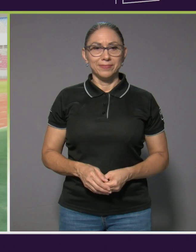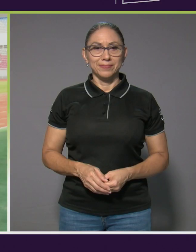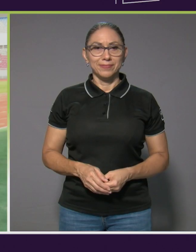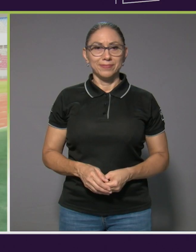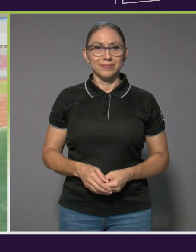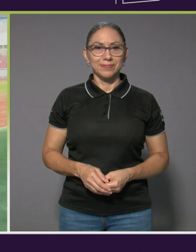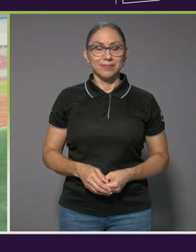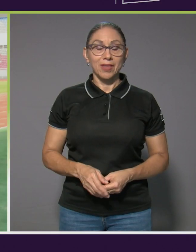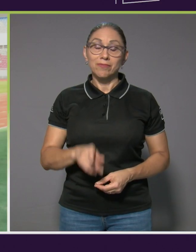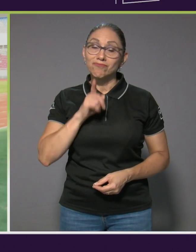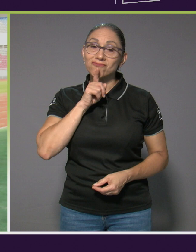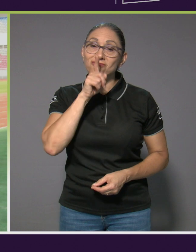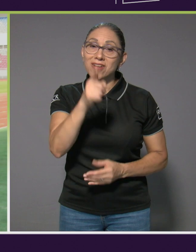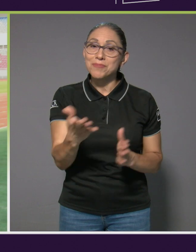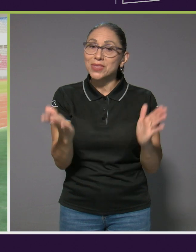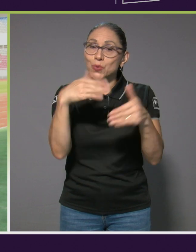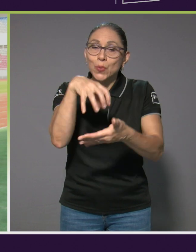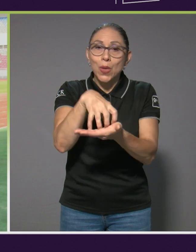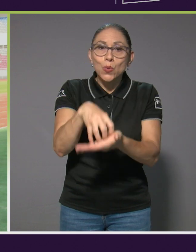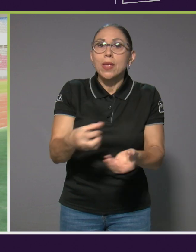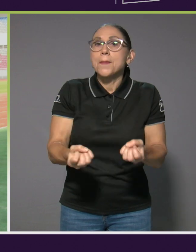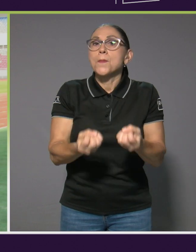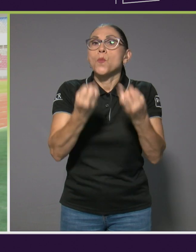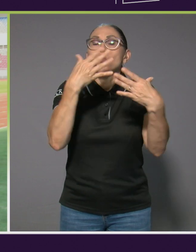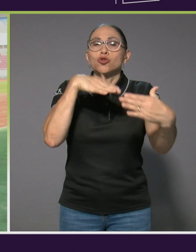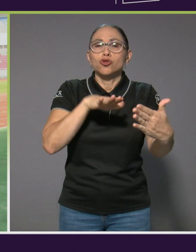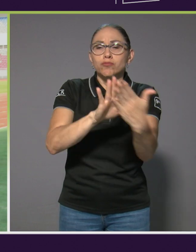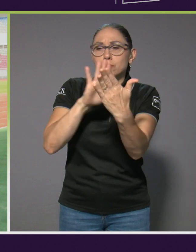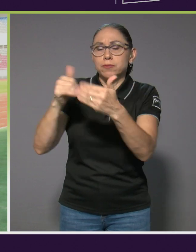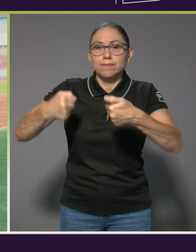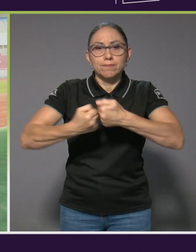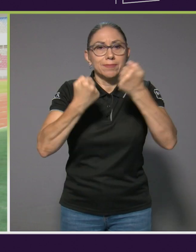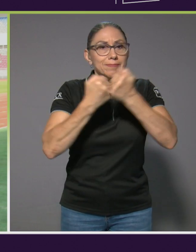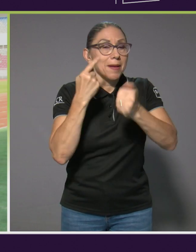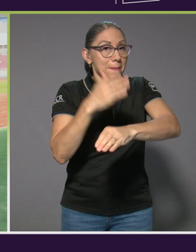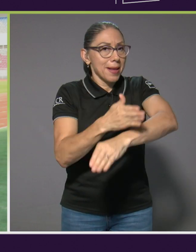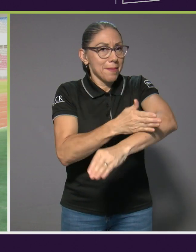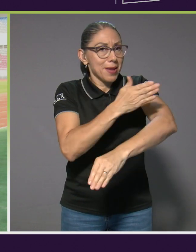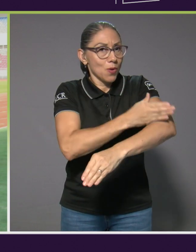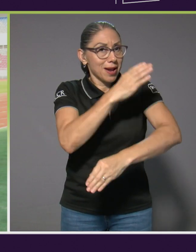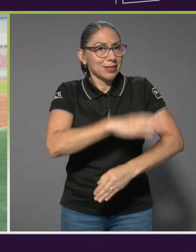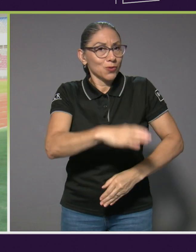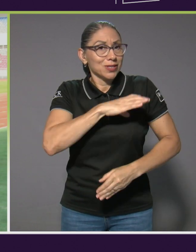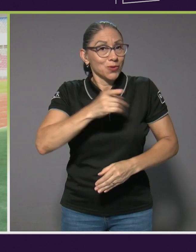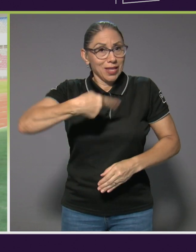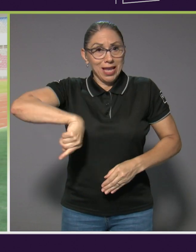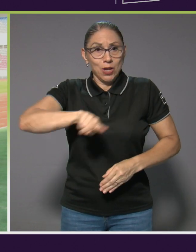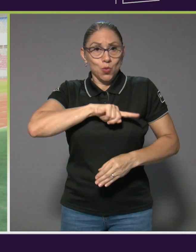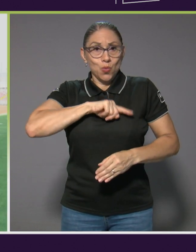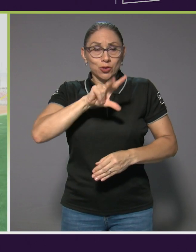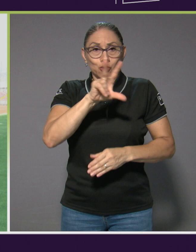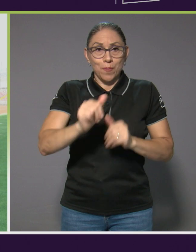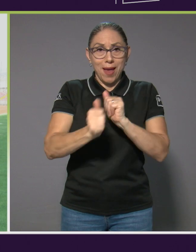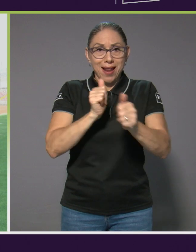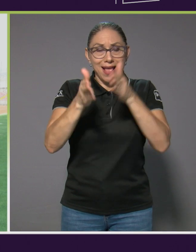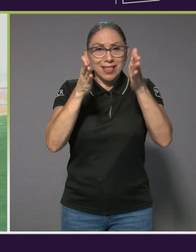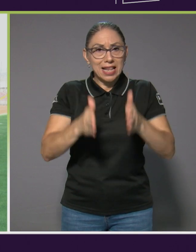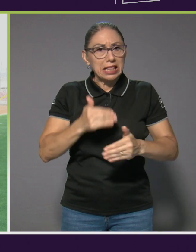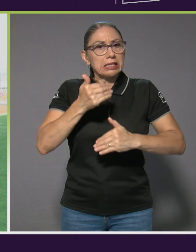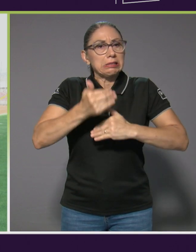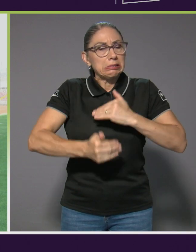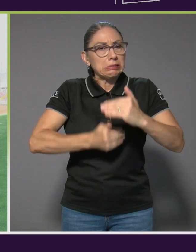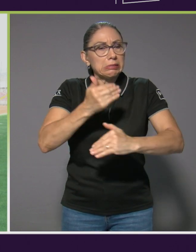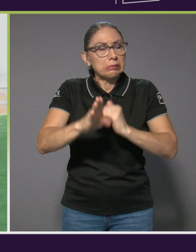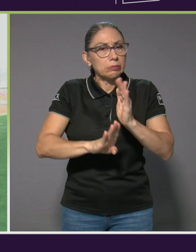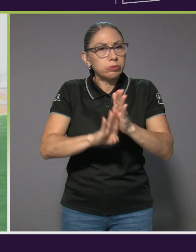Sin duda, tenemos muchos desafíos para mejorar las condiciones en las que nuestros paraatletas se desarrollan, para que ojalá